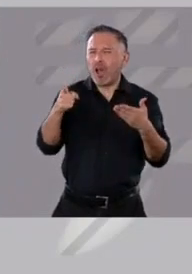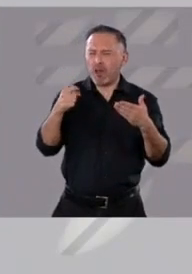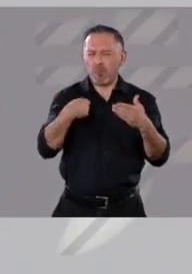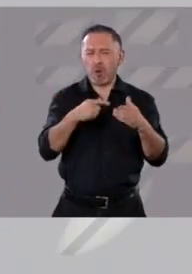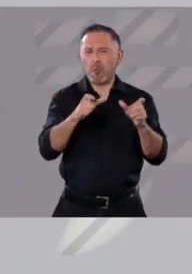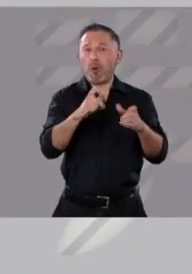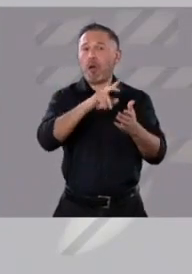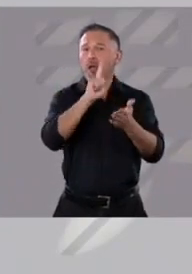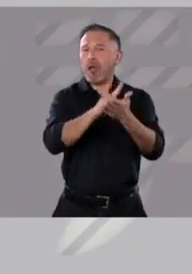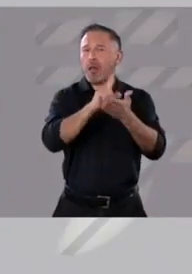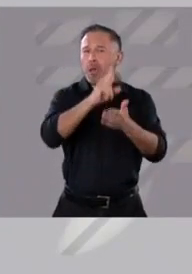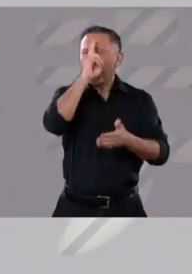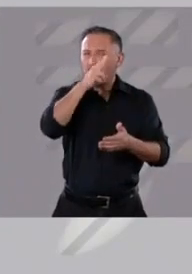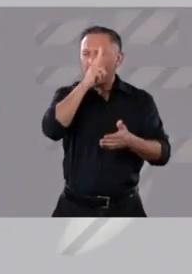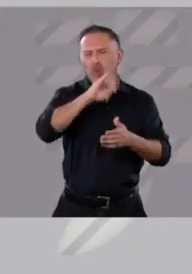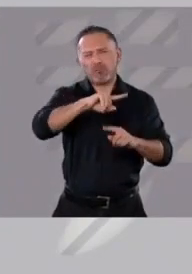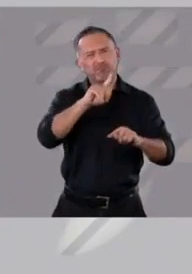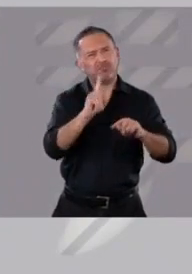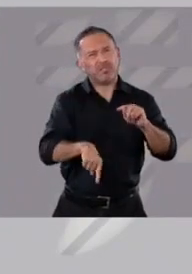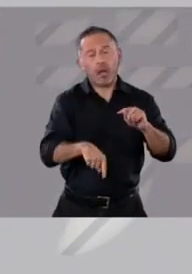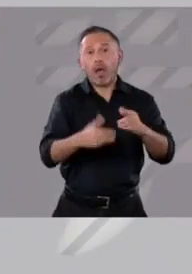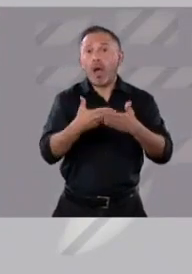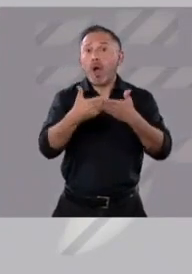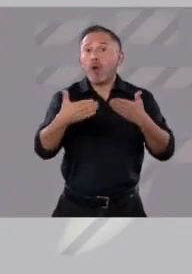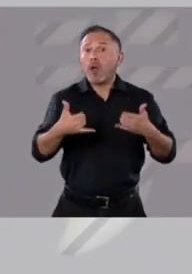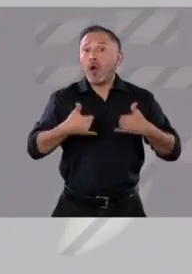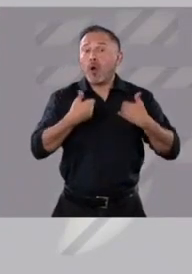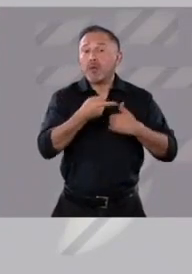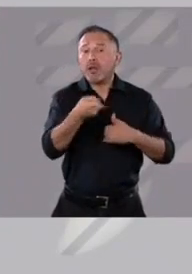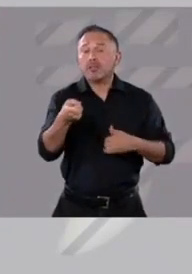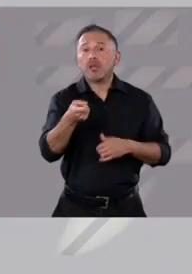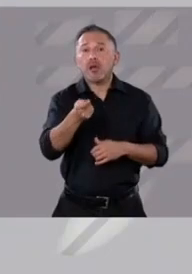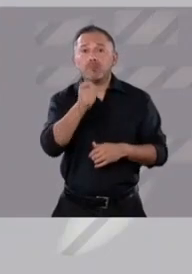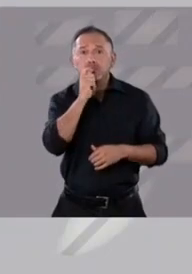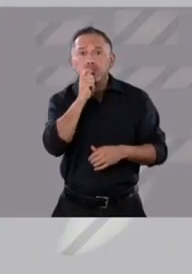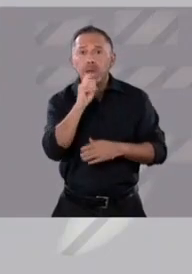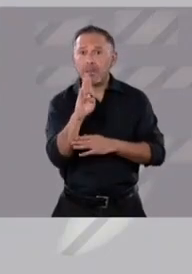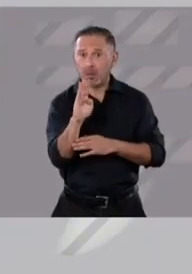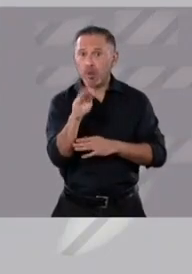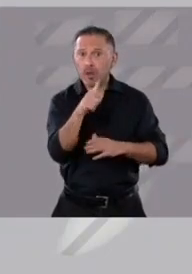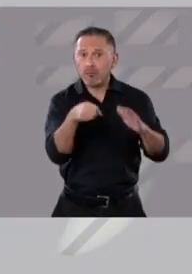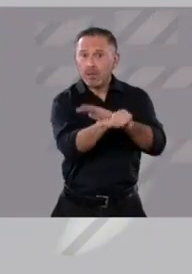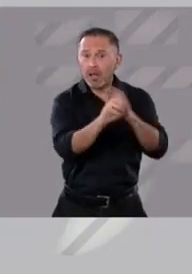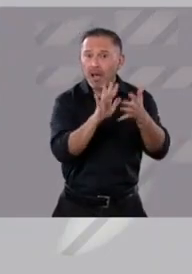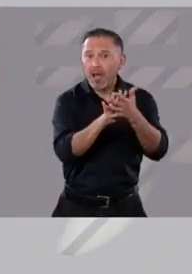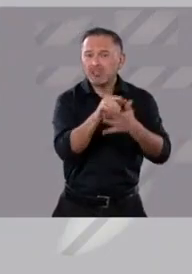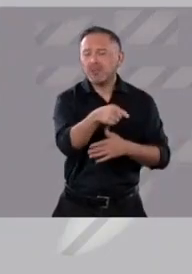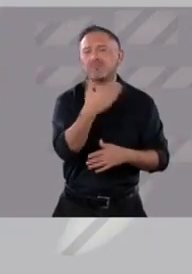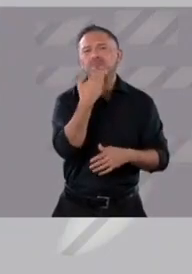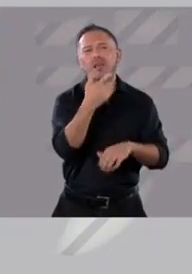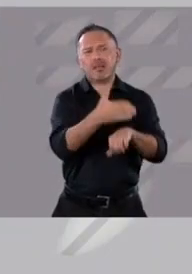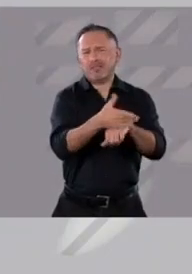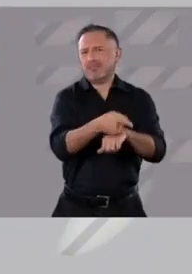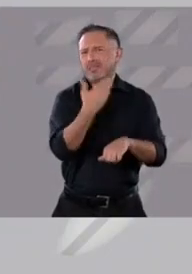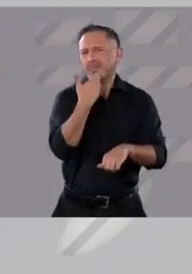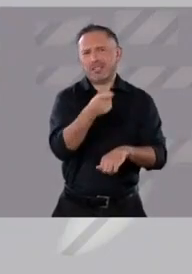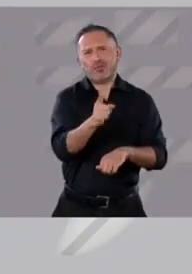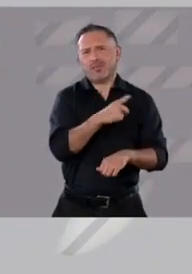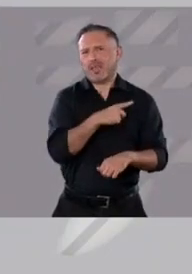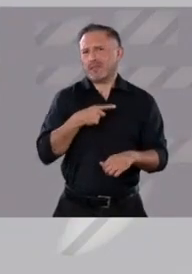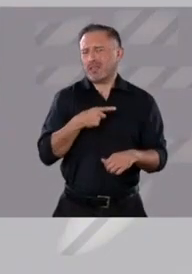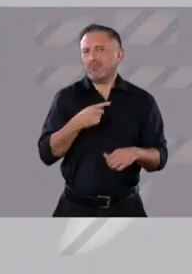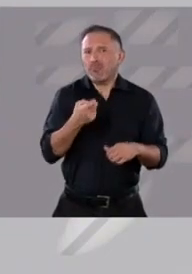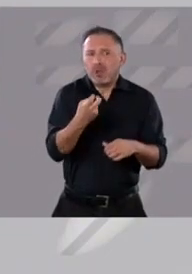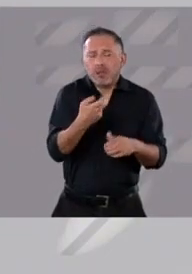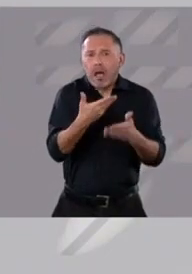Las jóvenes y los jóvenes que están en la cárcel por fumar marihuana no deberían de estar ahí. Por eso las cárceles están llenas de pobres y las